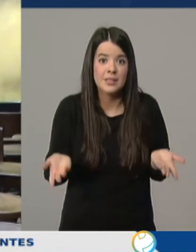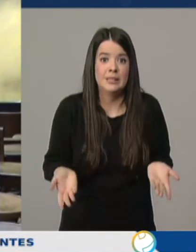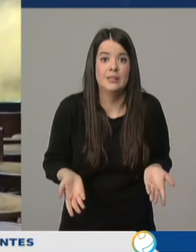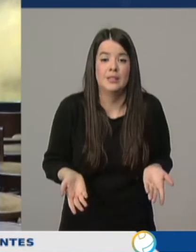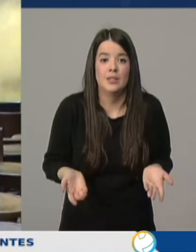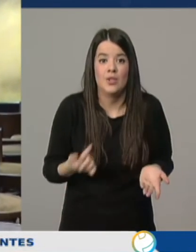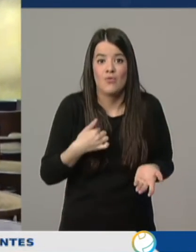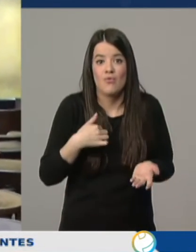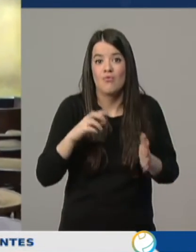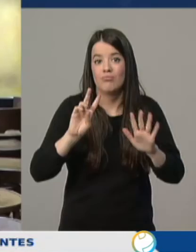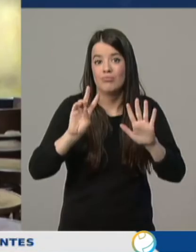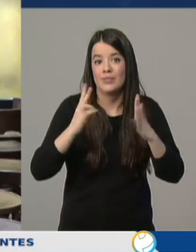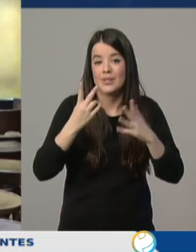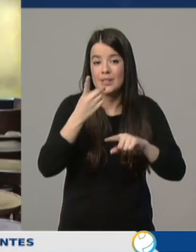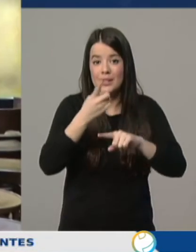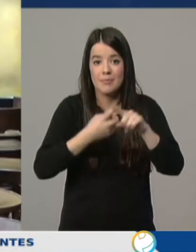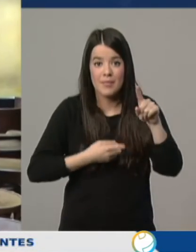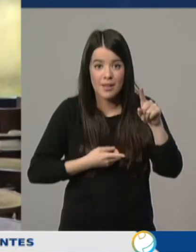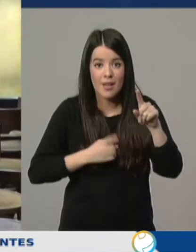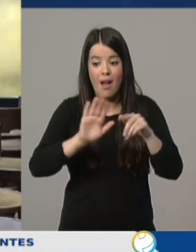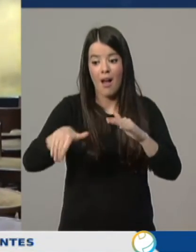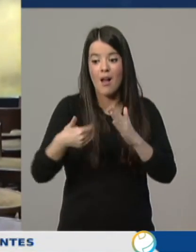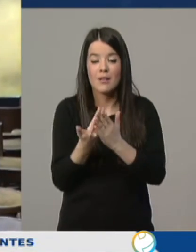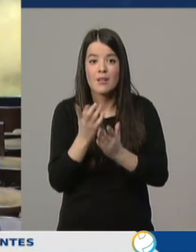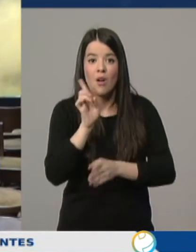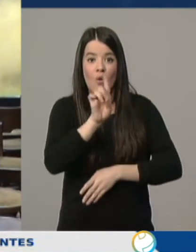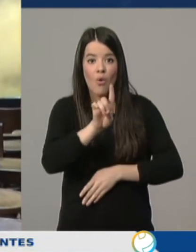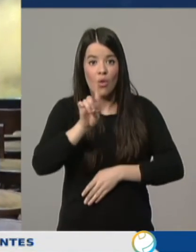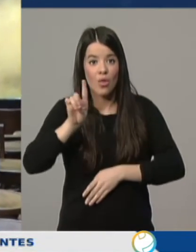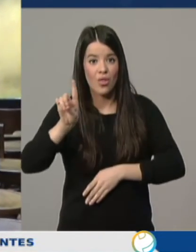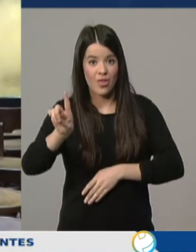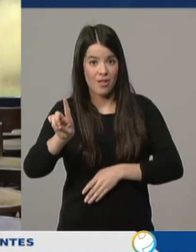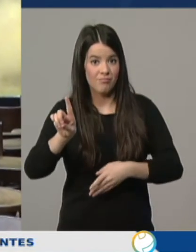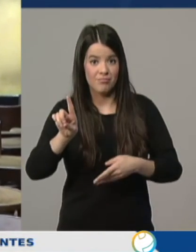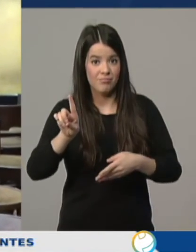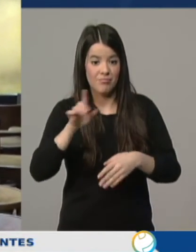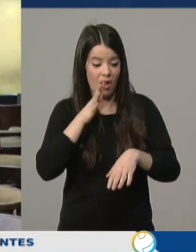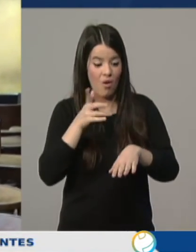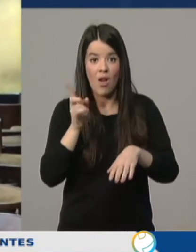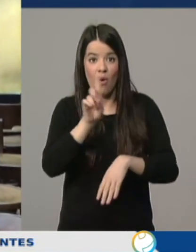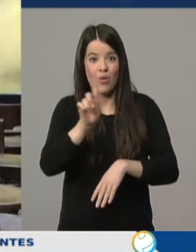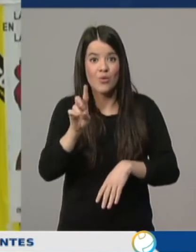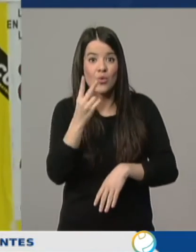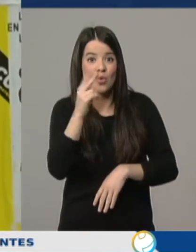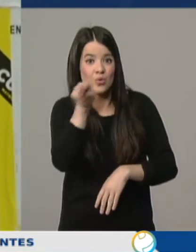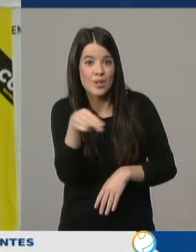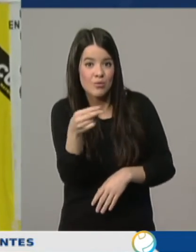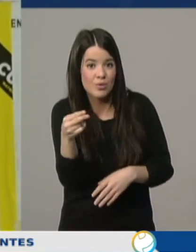llevado desde las siete y media hasta las once, que es ahora mismo, y dos euros en caja.